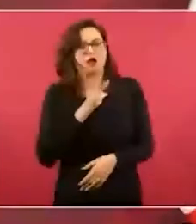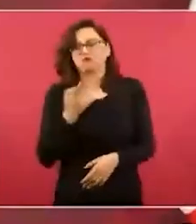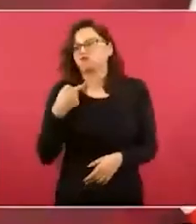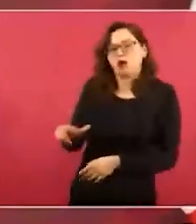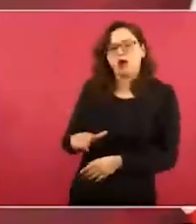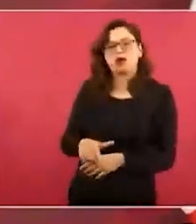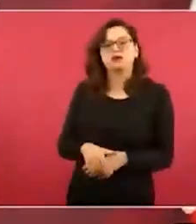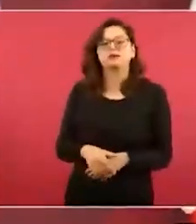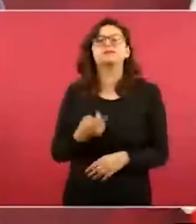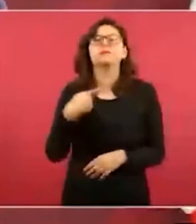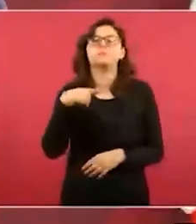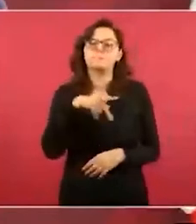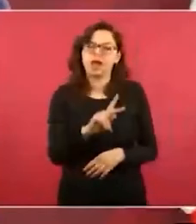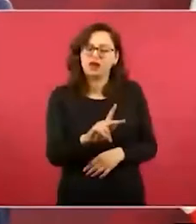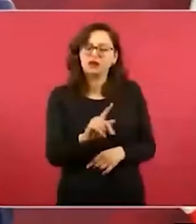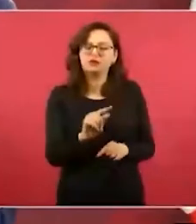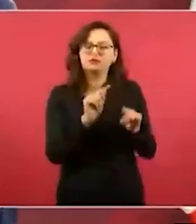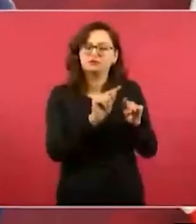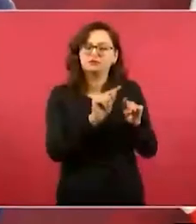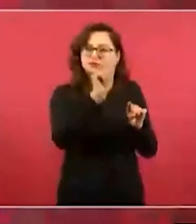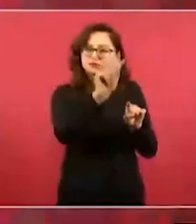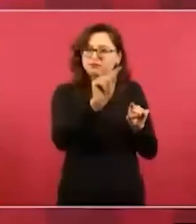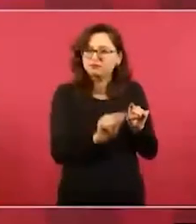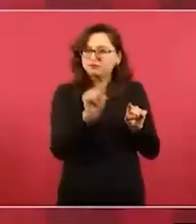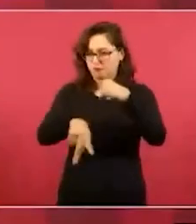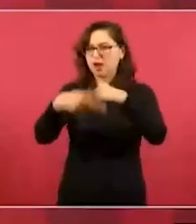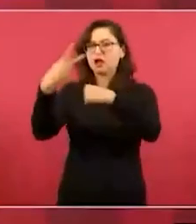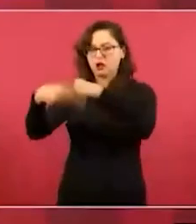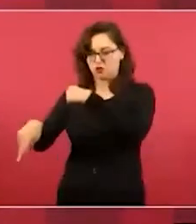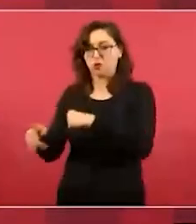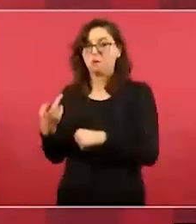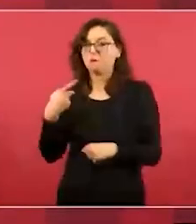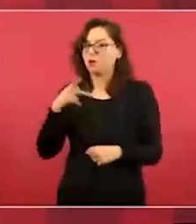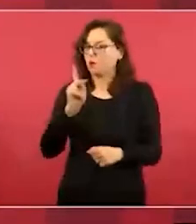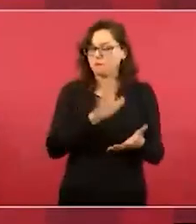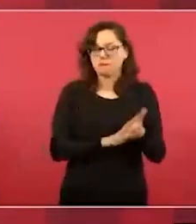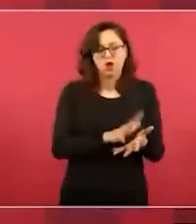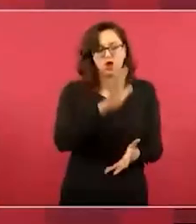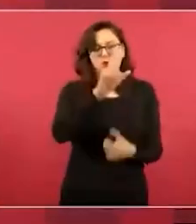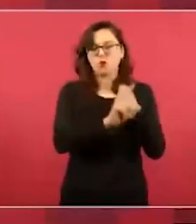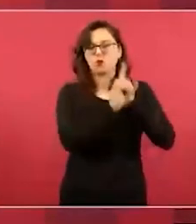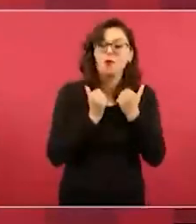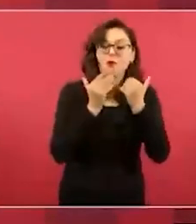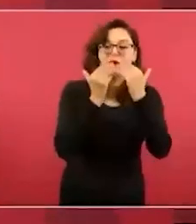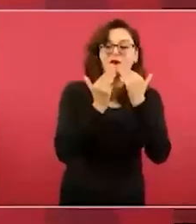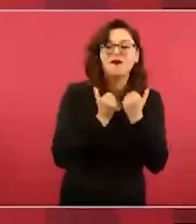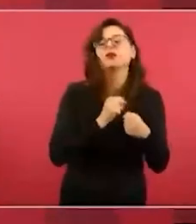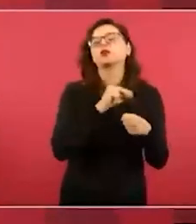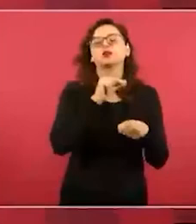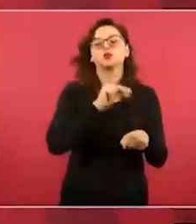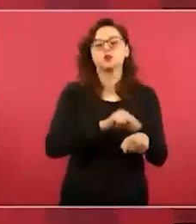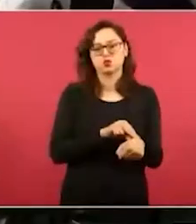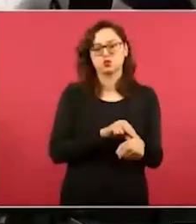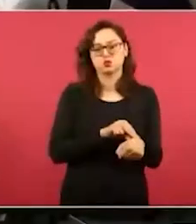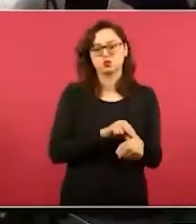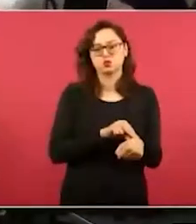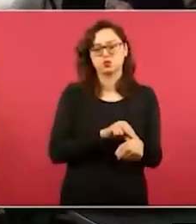parte La otra O insisto Es que no hay Y la otra es Que Pues